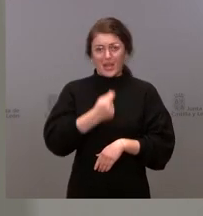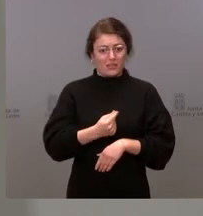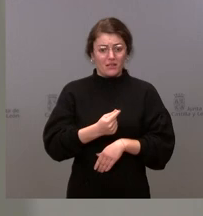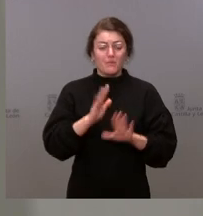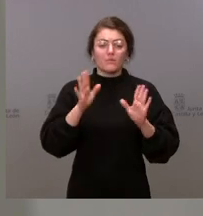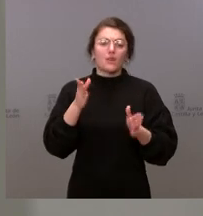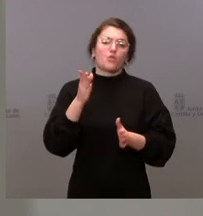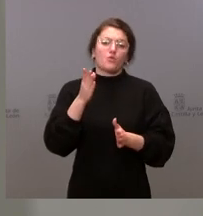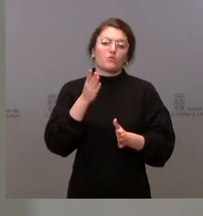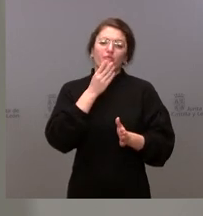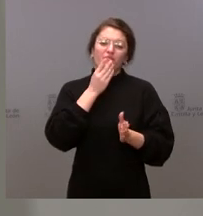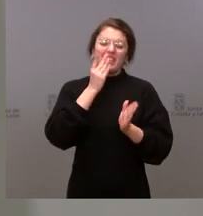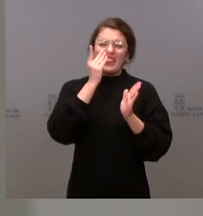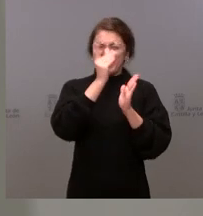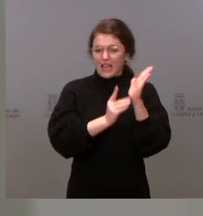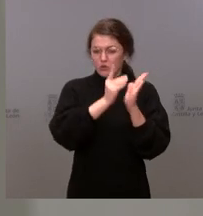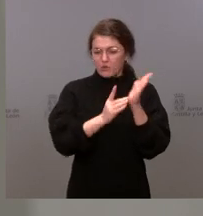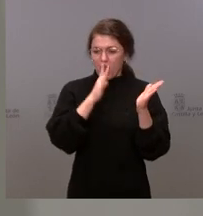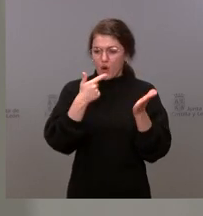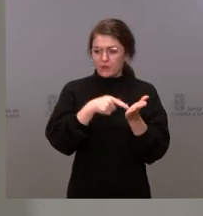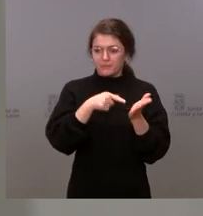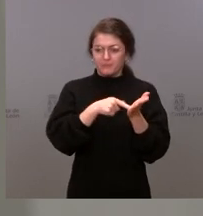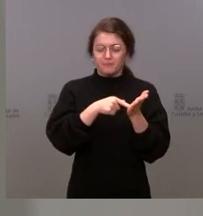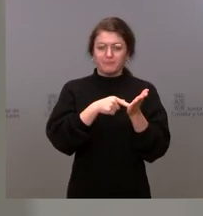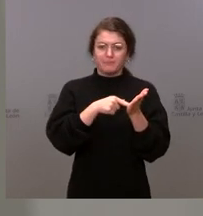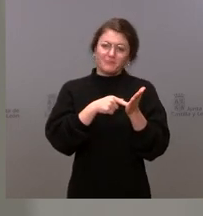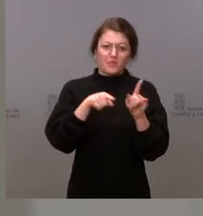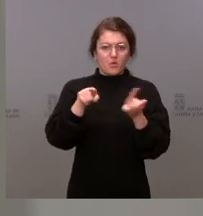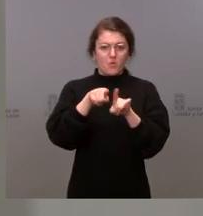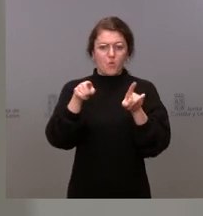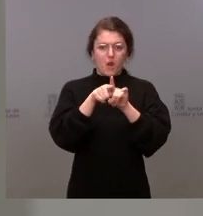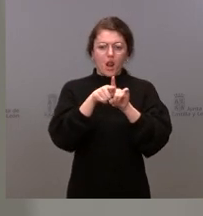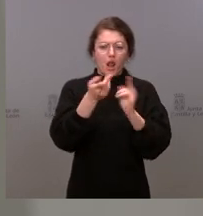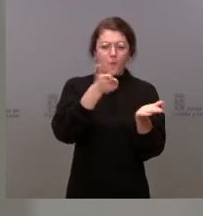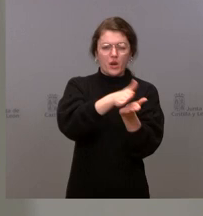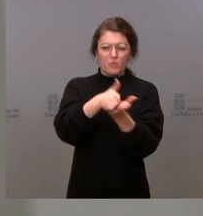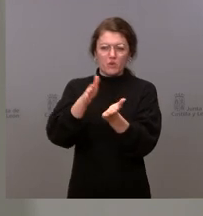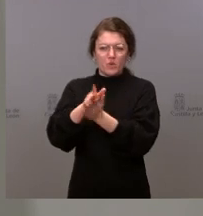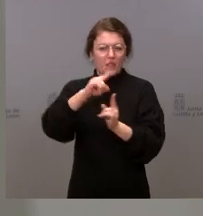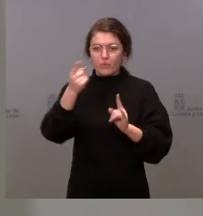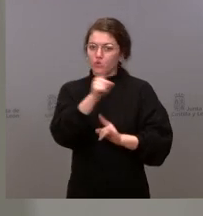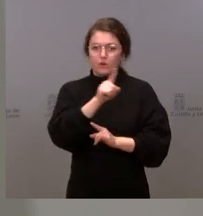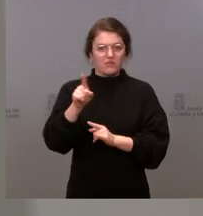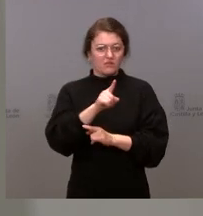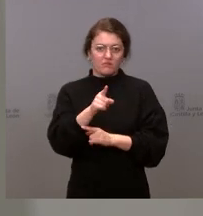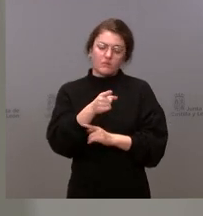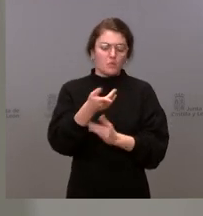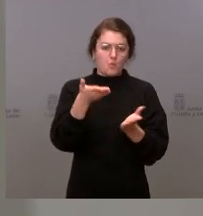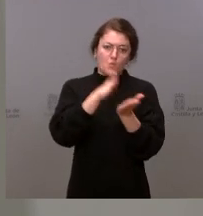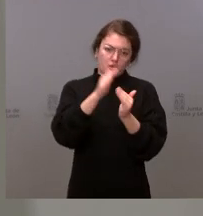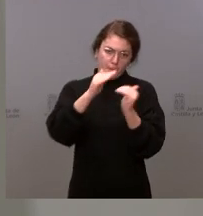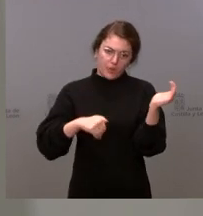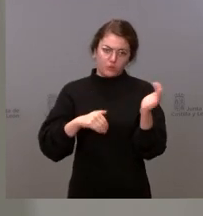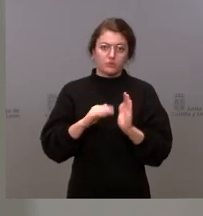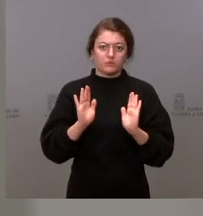hasta este momento no indican que haya una letalidad más elevada, sino más bien al contrario. Insisto que estamos